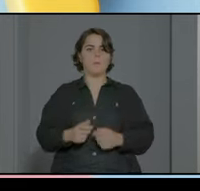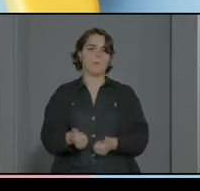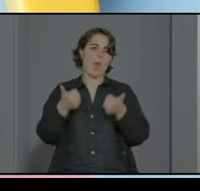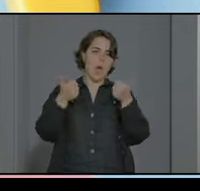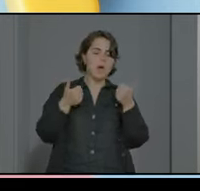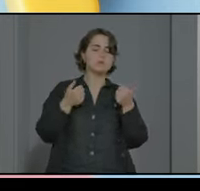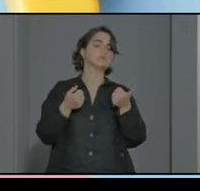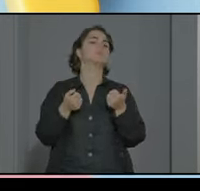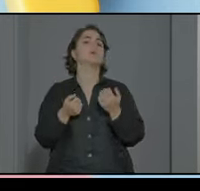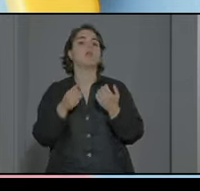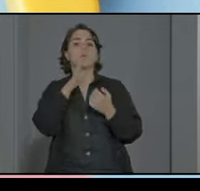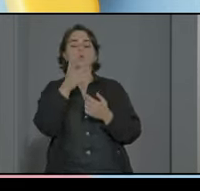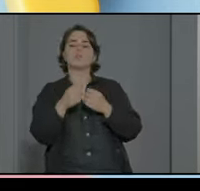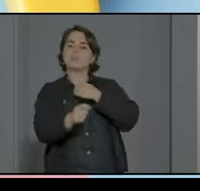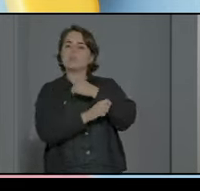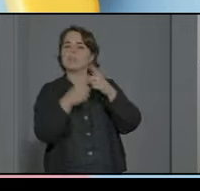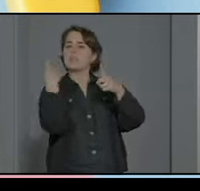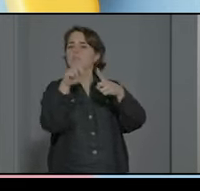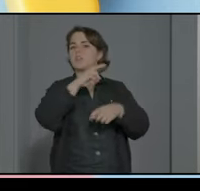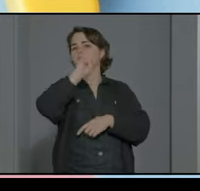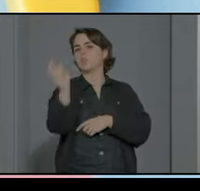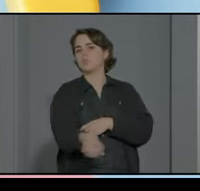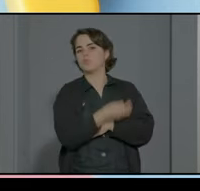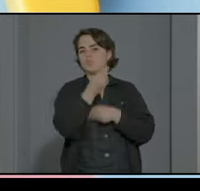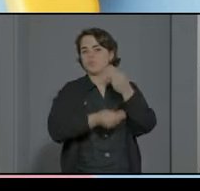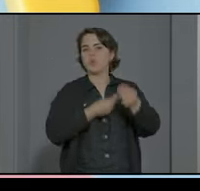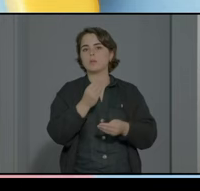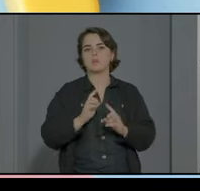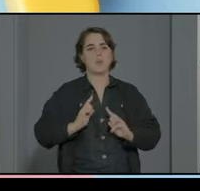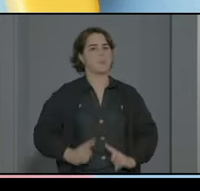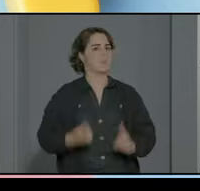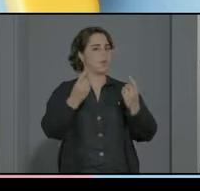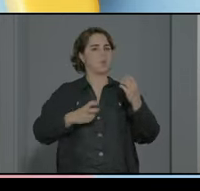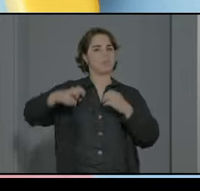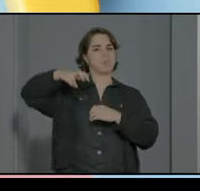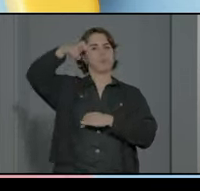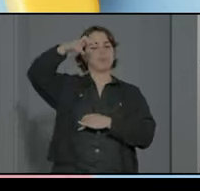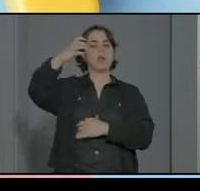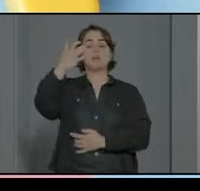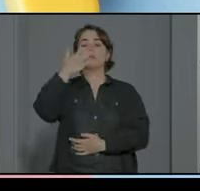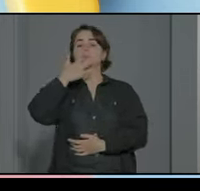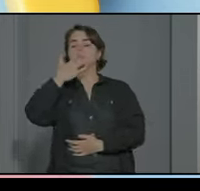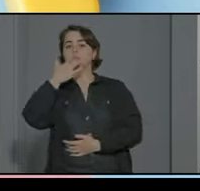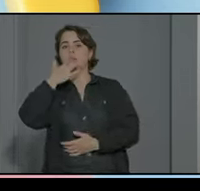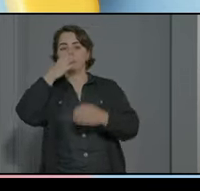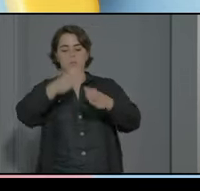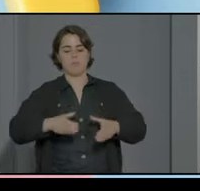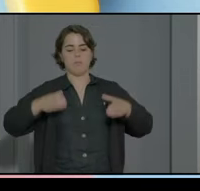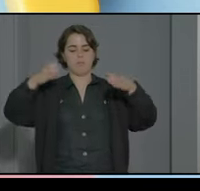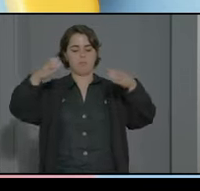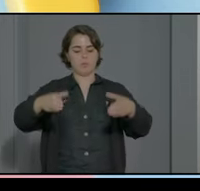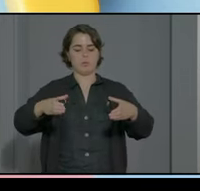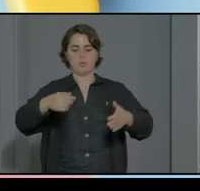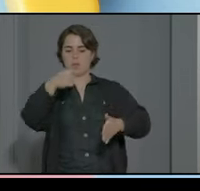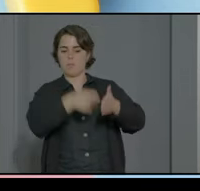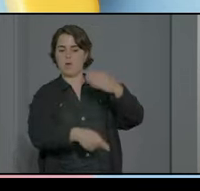utilizamos diferentes estrategias en nuestro caso solemos subir a comedor los primeros para que cuando planteemos la